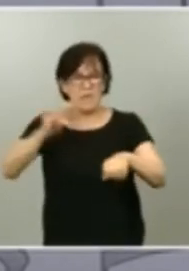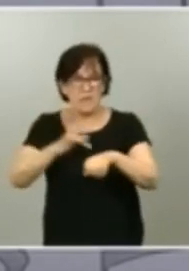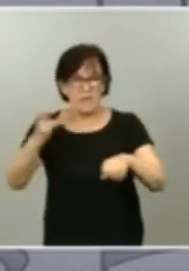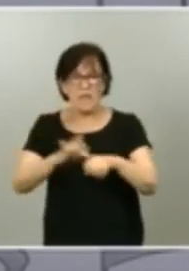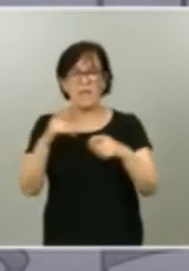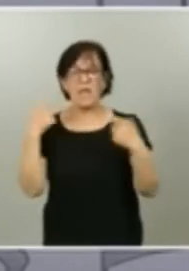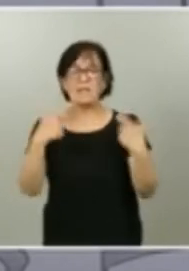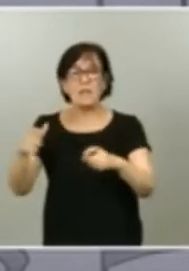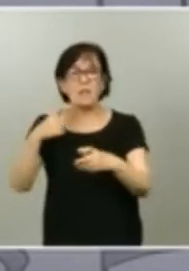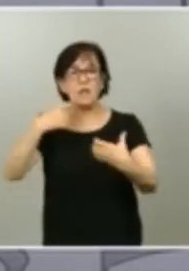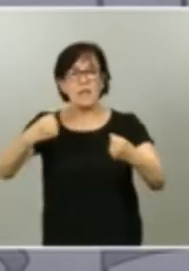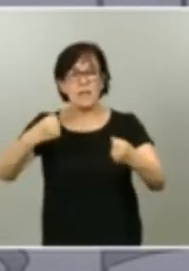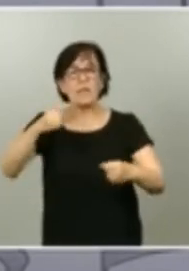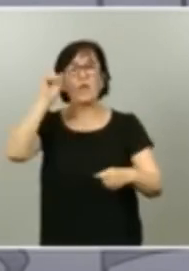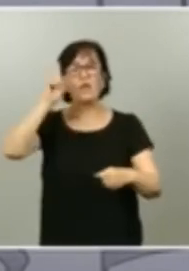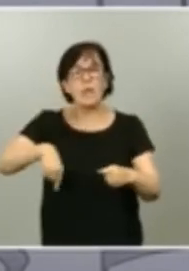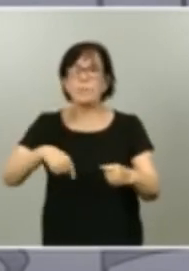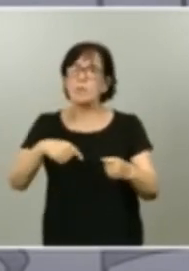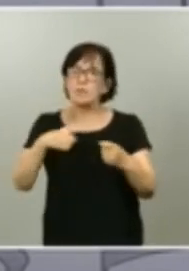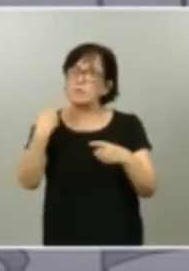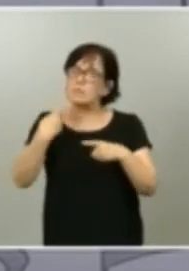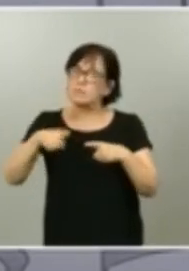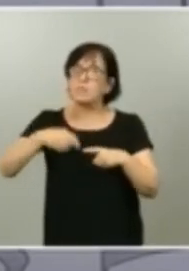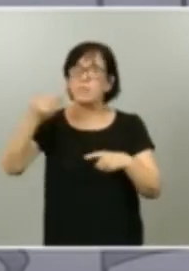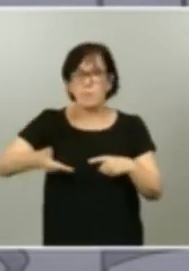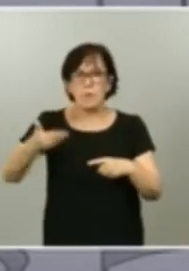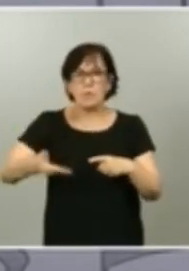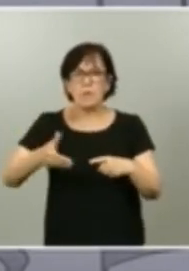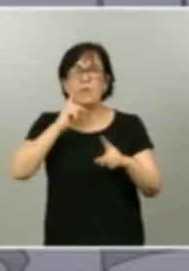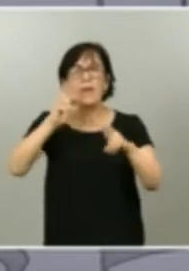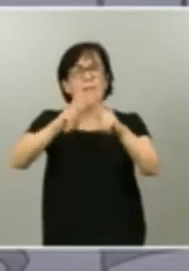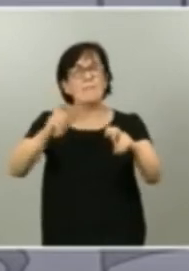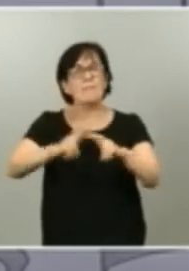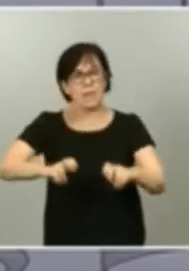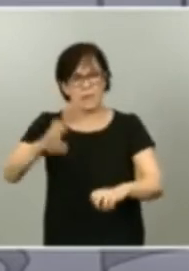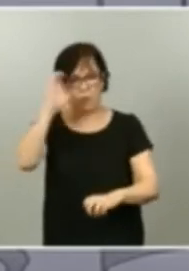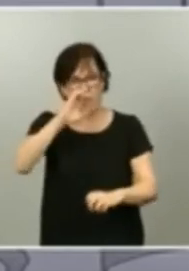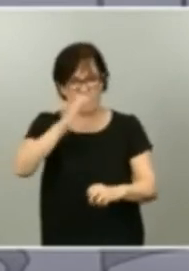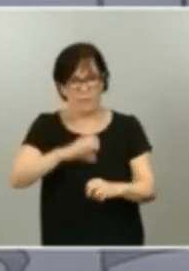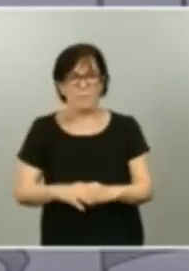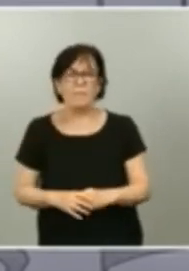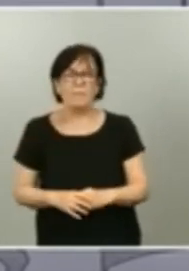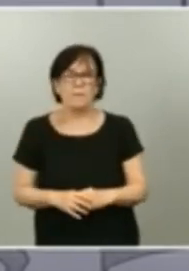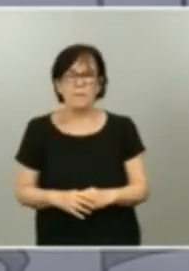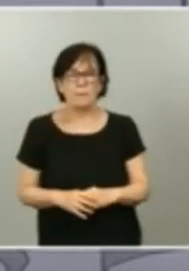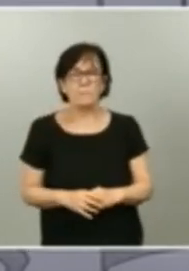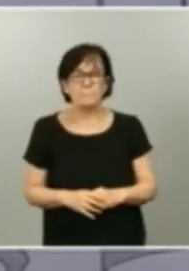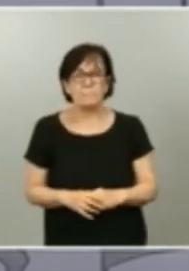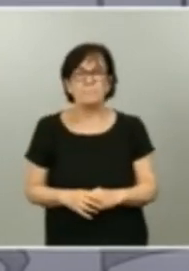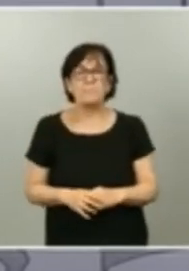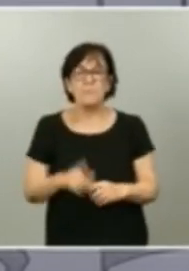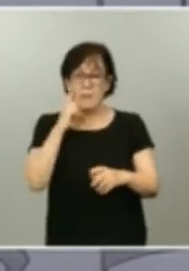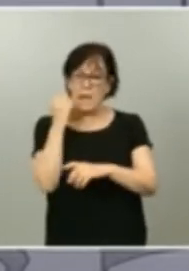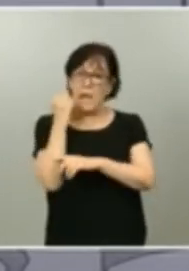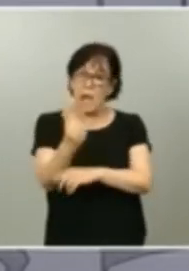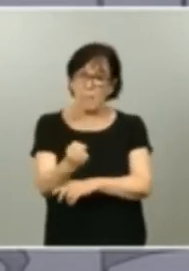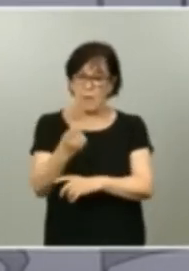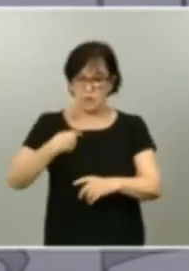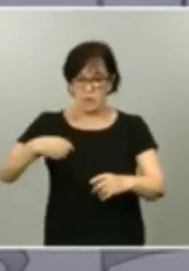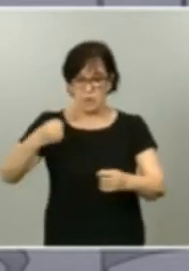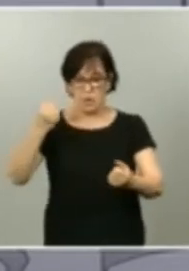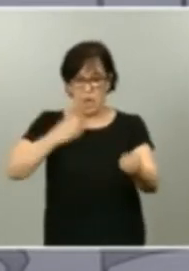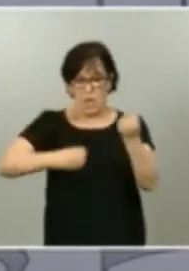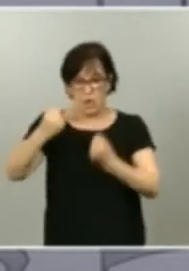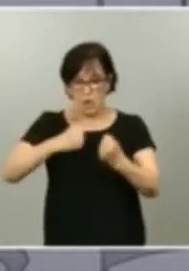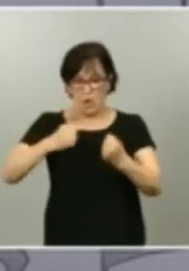también algo muy importante como es la investigación científica pero apoyando también nuestra economía en el saber hacer